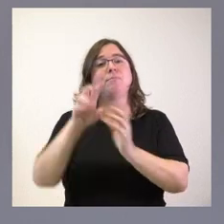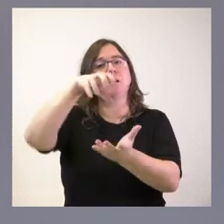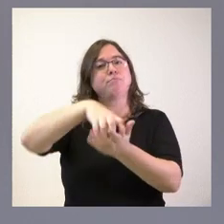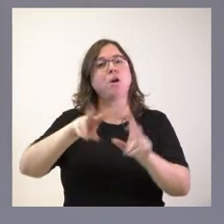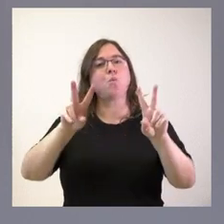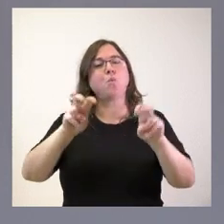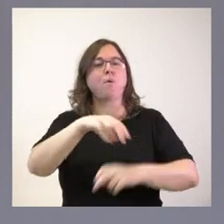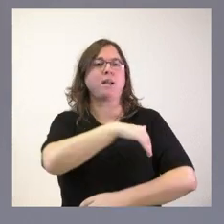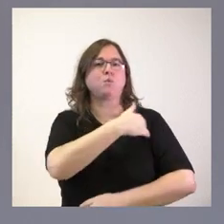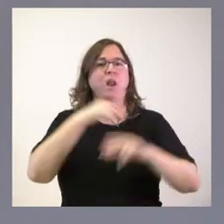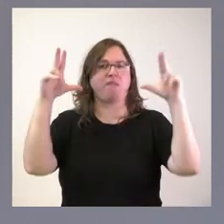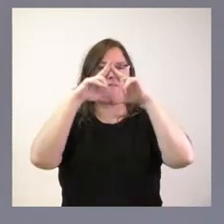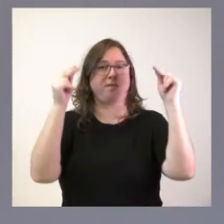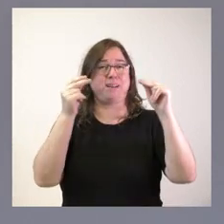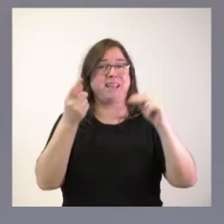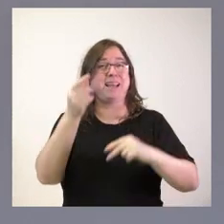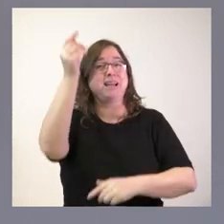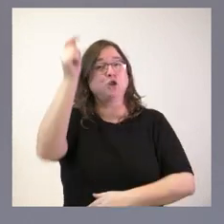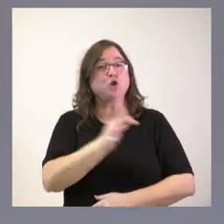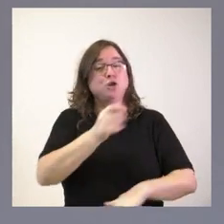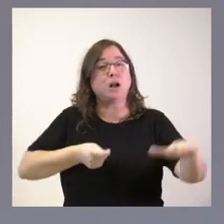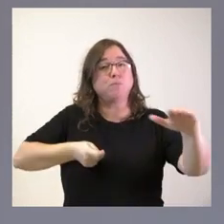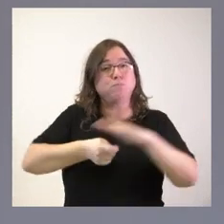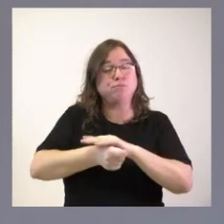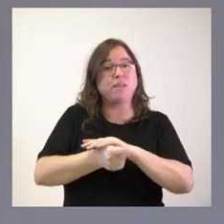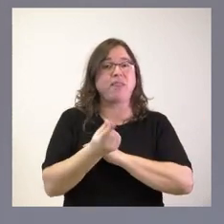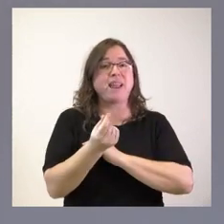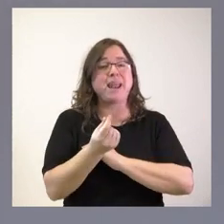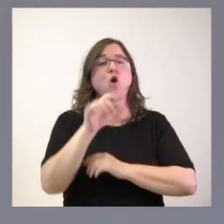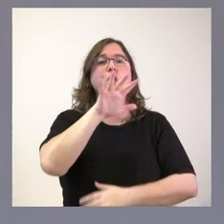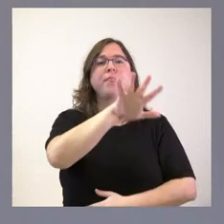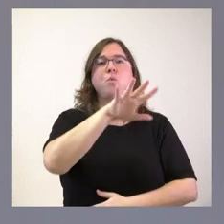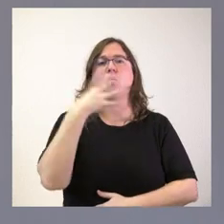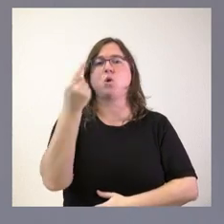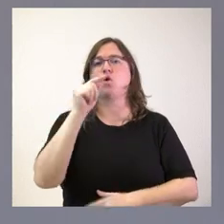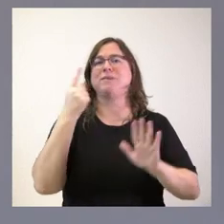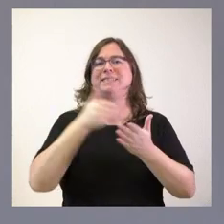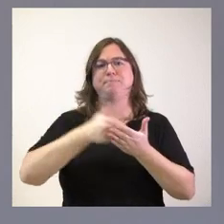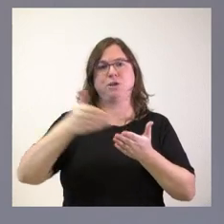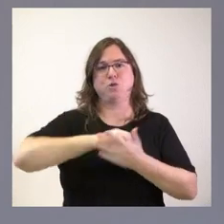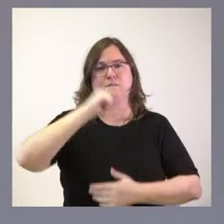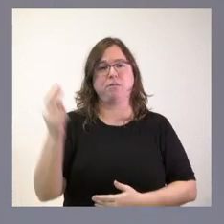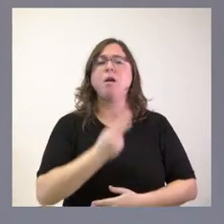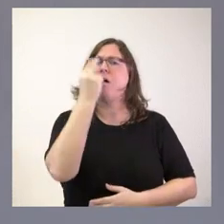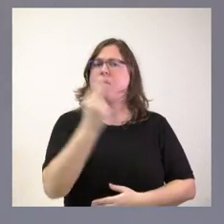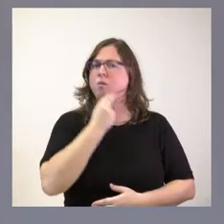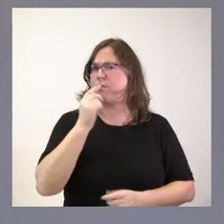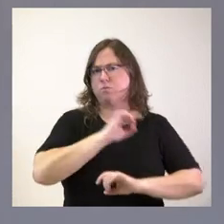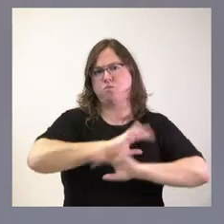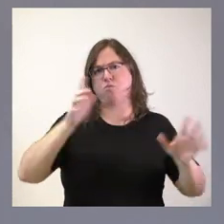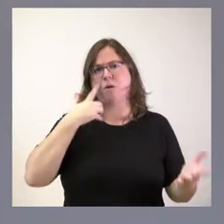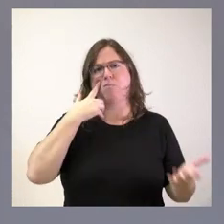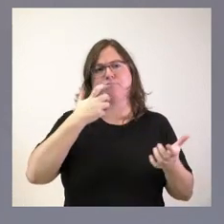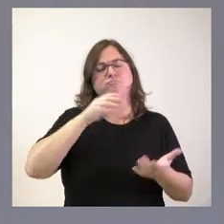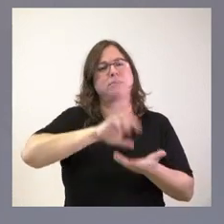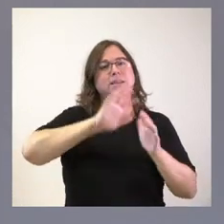Hablamos de una inversión global de este hospital de 54,6 millones de euros que se llevarán a cabo en un compromiso claro de la Junta de Castilla